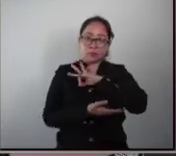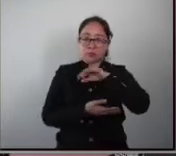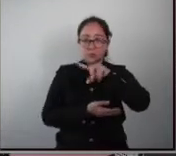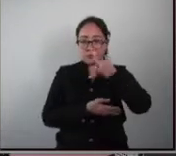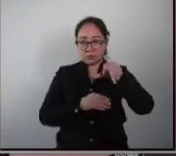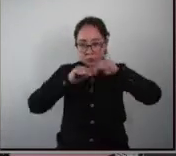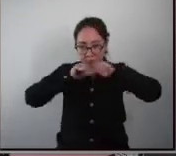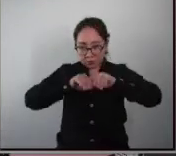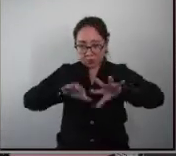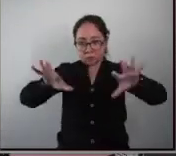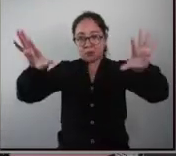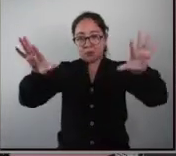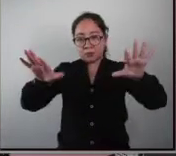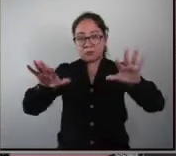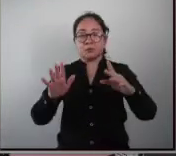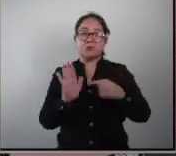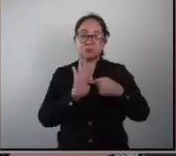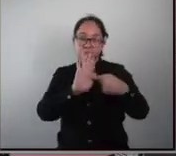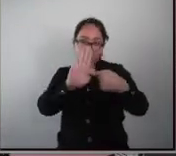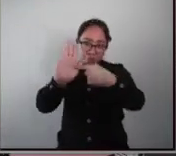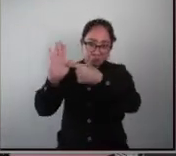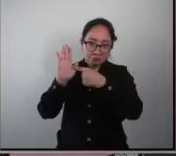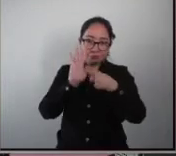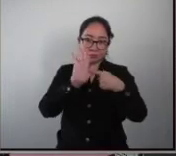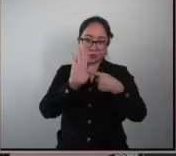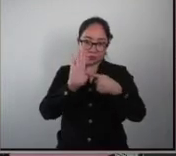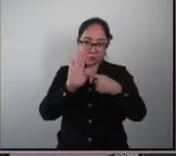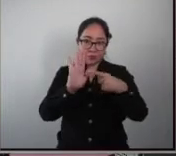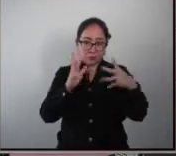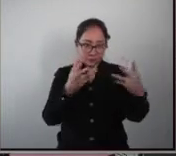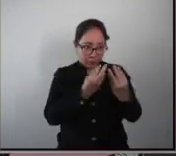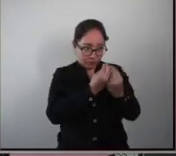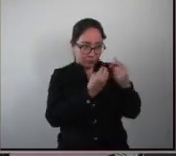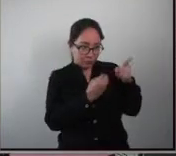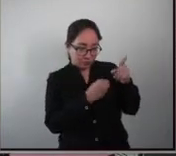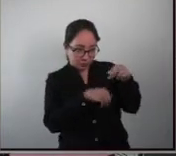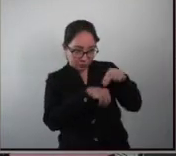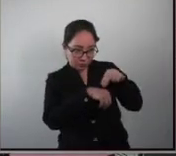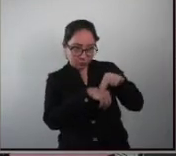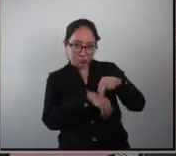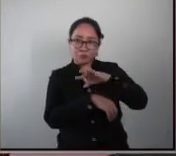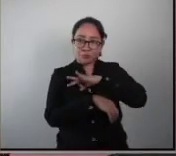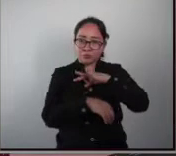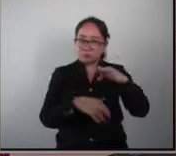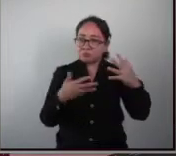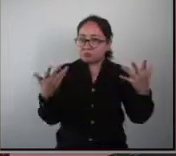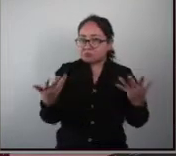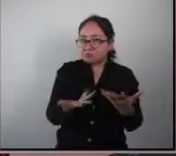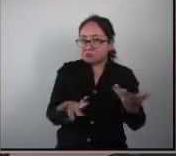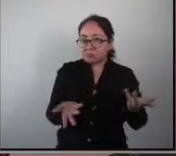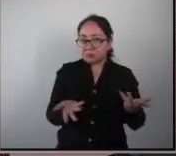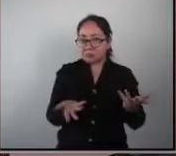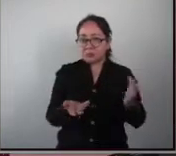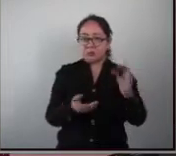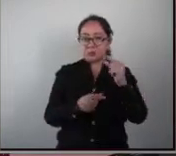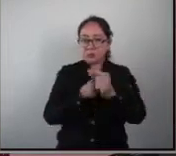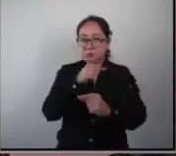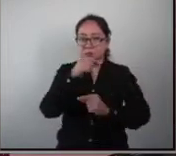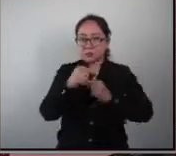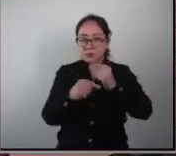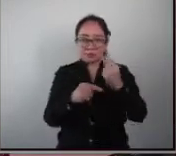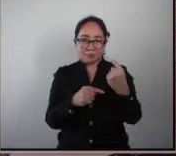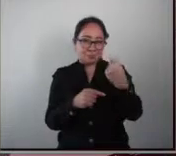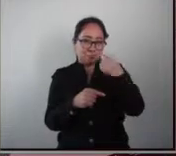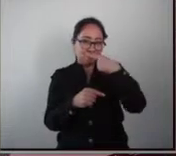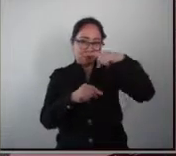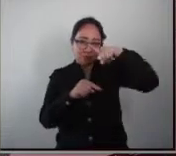y exponer y poder junto con el doctor poder decir podemos hacer el retiro paulatino de